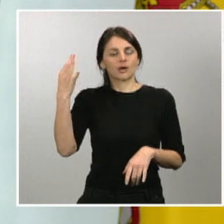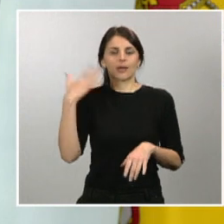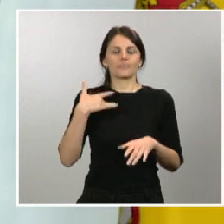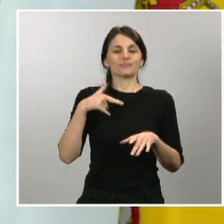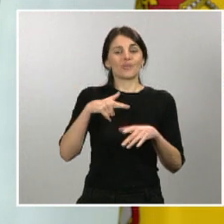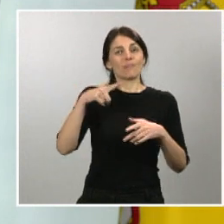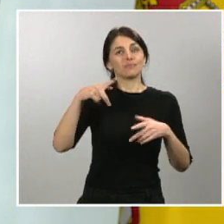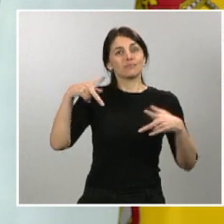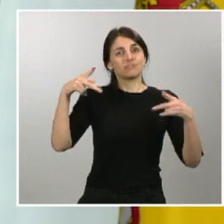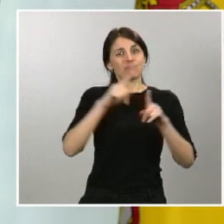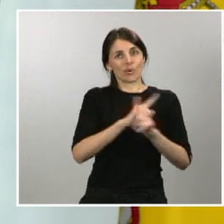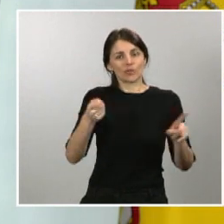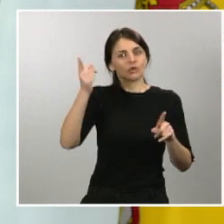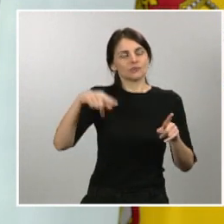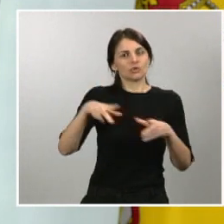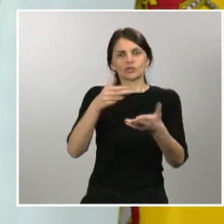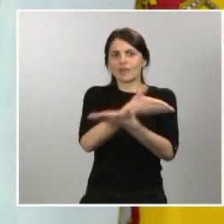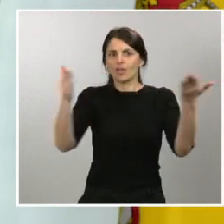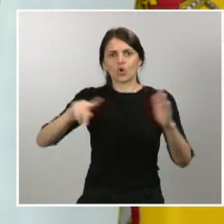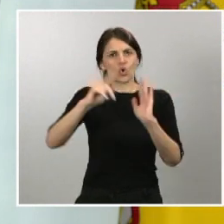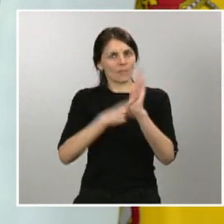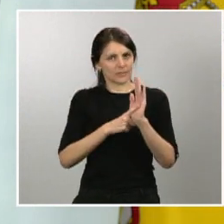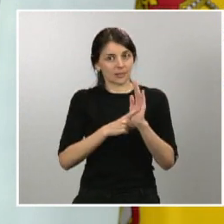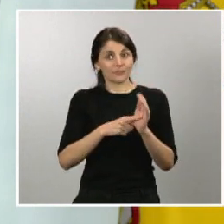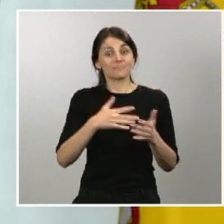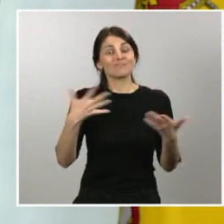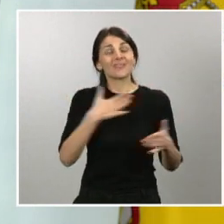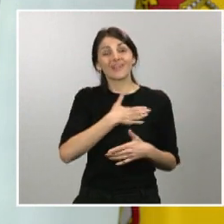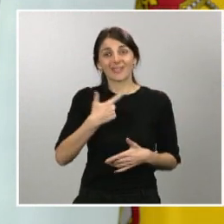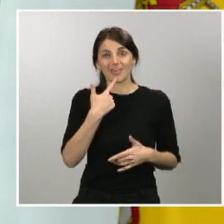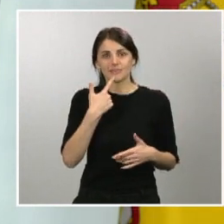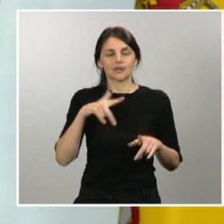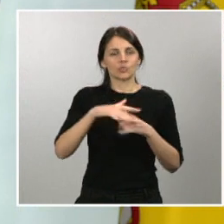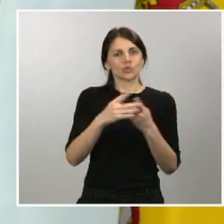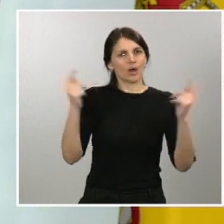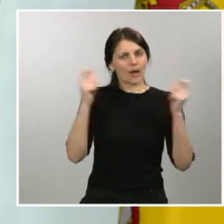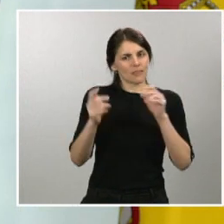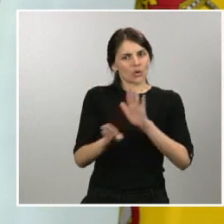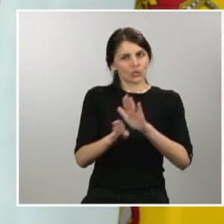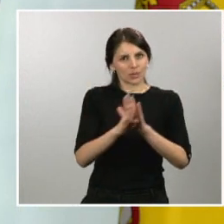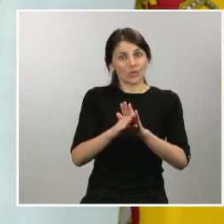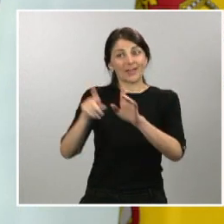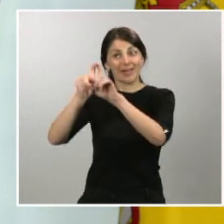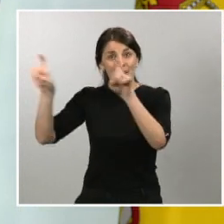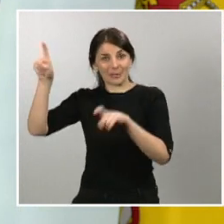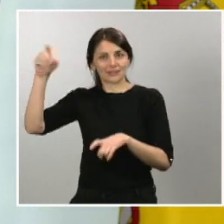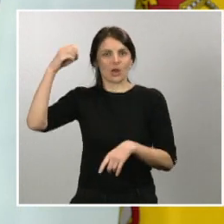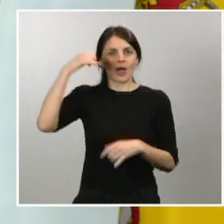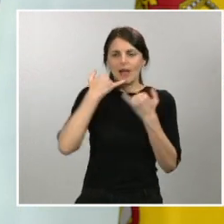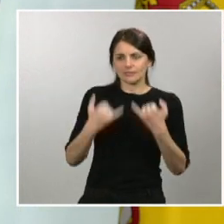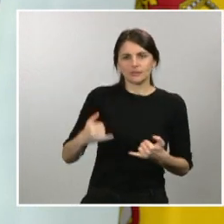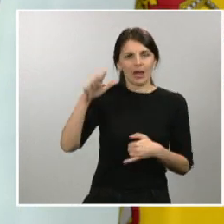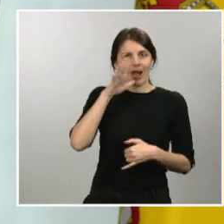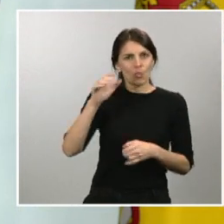al conjunto de la población. Por tanto, mientras esté en vigor el estado de alarma, las empresas suministradoras de electricidad, agua y gas